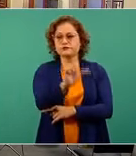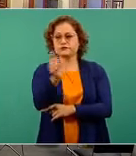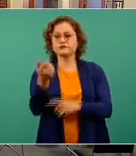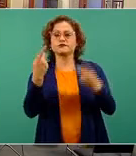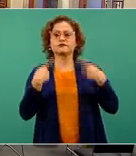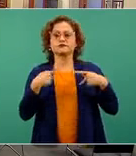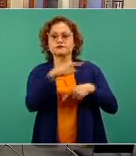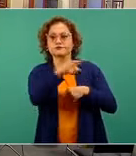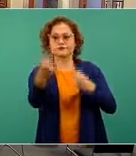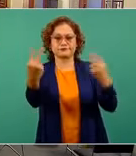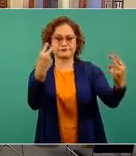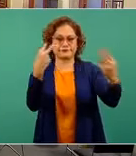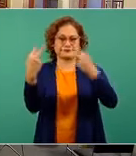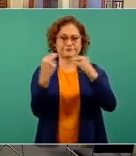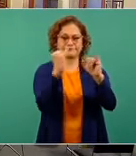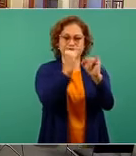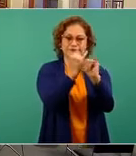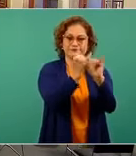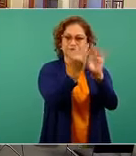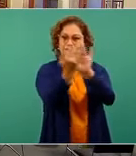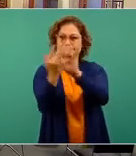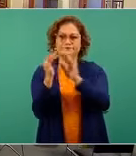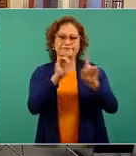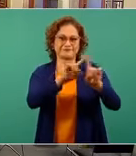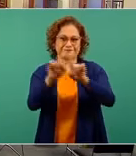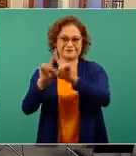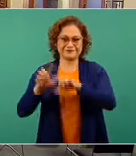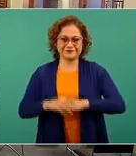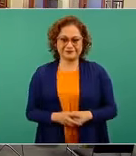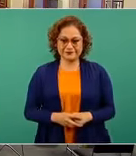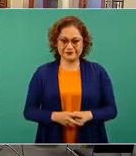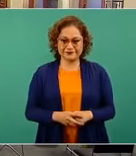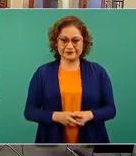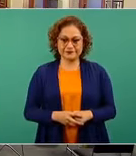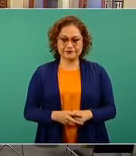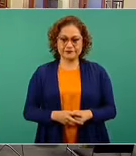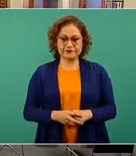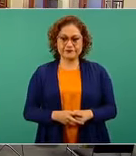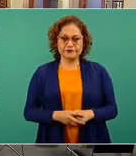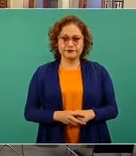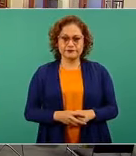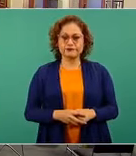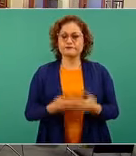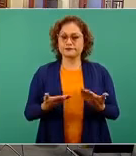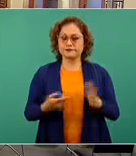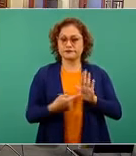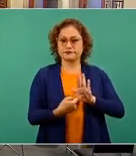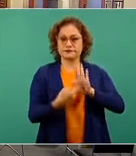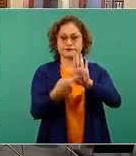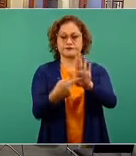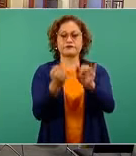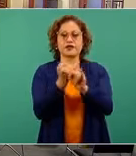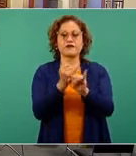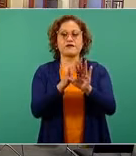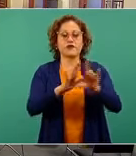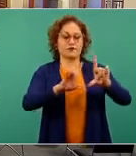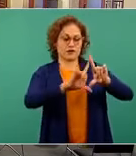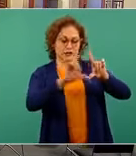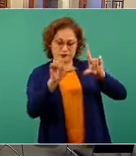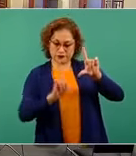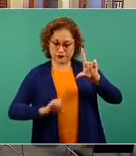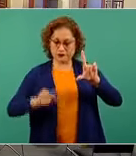de los diferentes canales de comunicación. Vamos a actualizar el comportamiento epidémico en México de la COVID